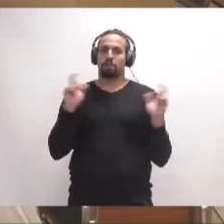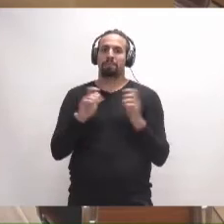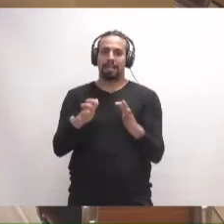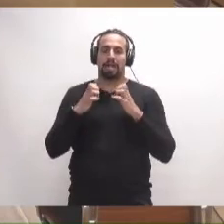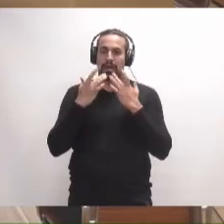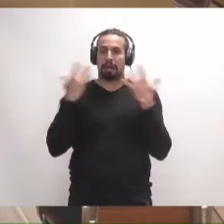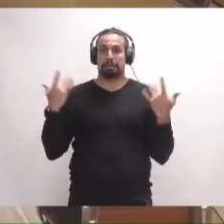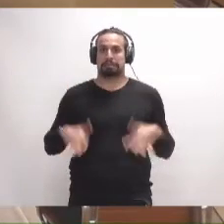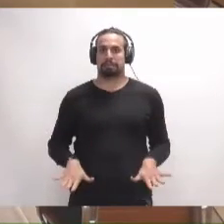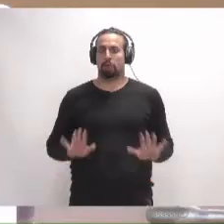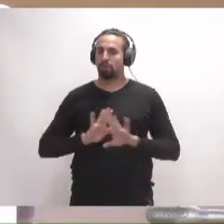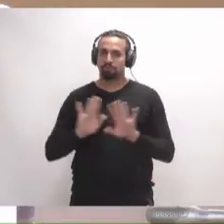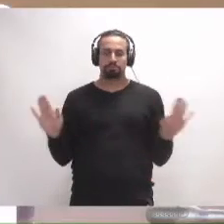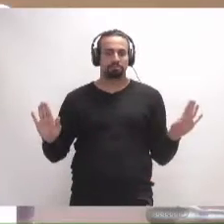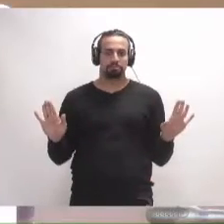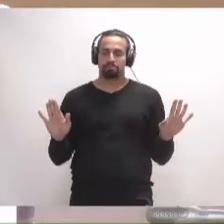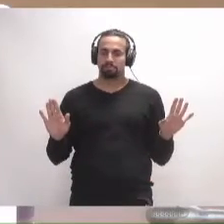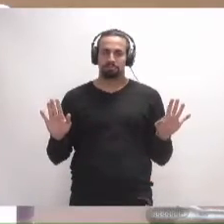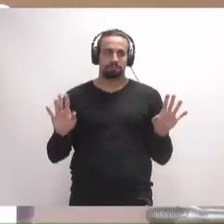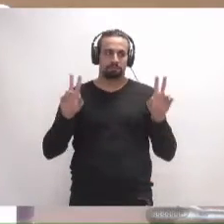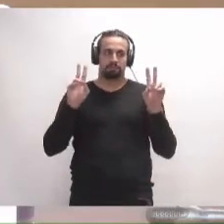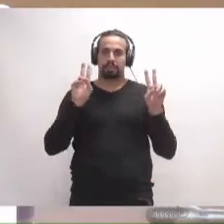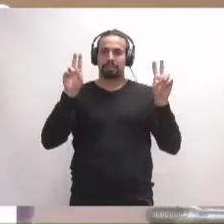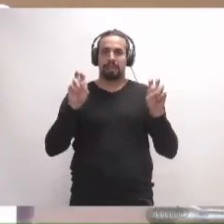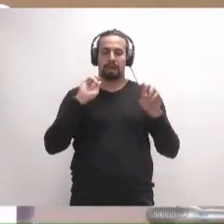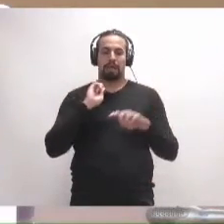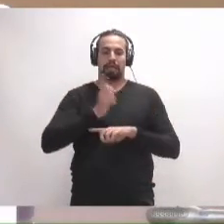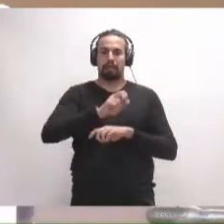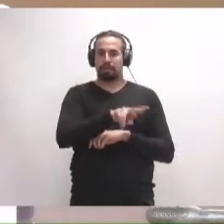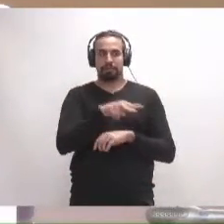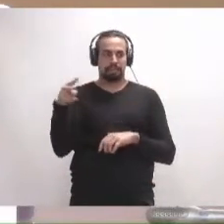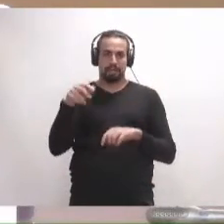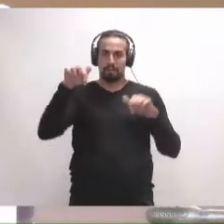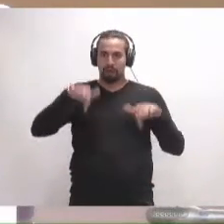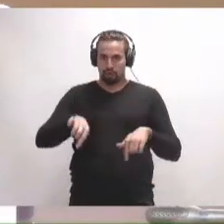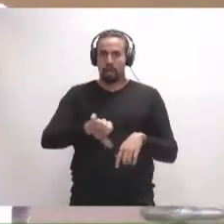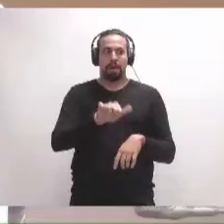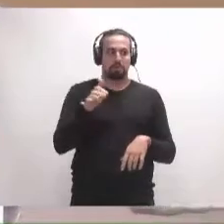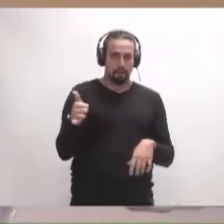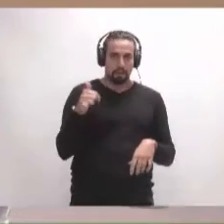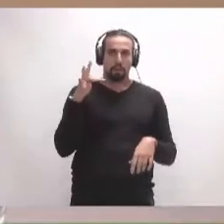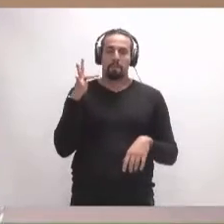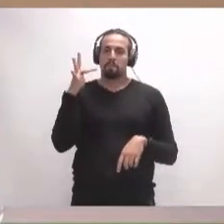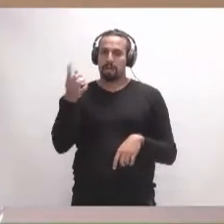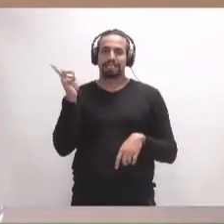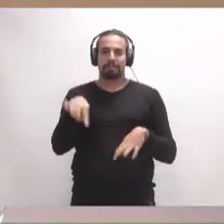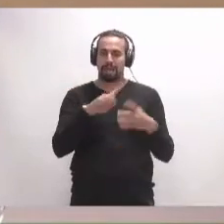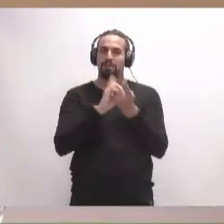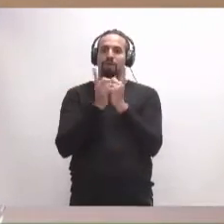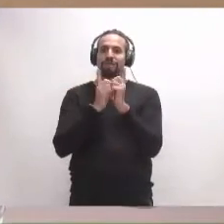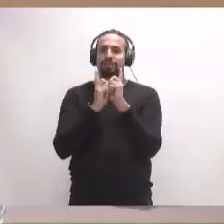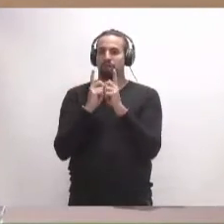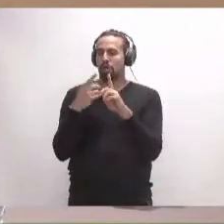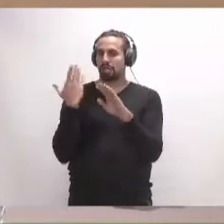abstención, tanto al dictamen que hoy venimos a aprobar y a las modificaciones